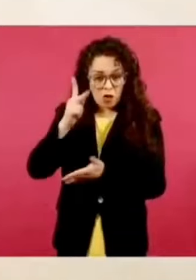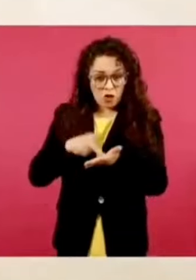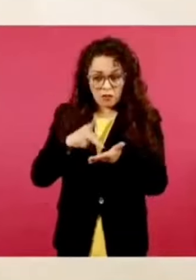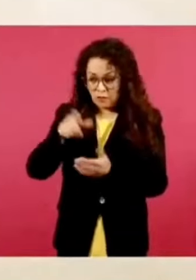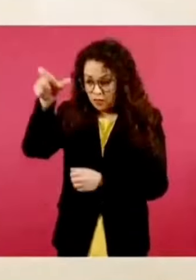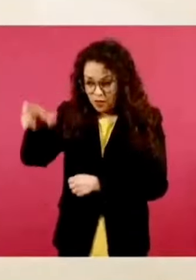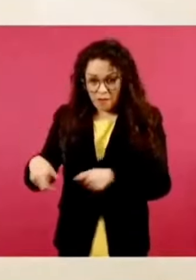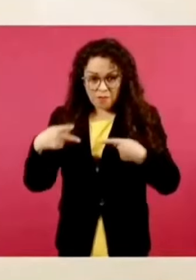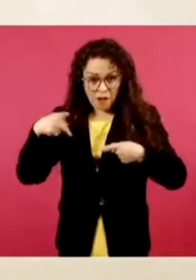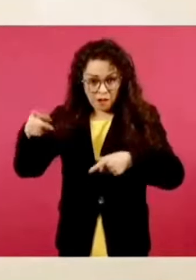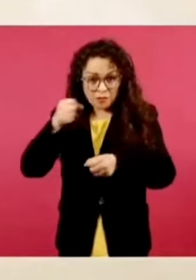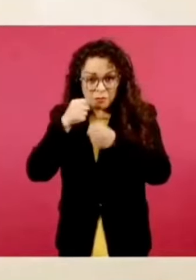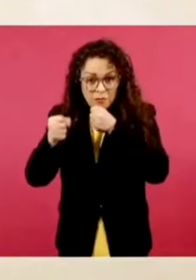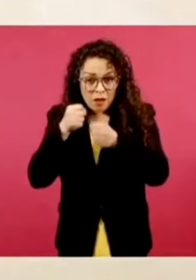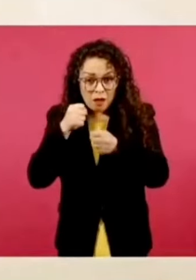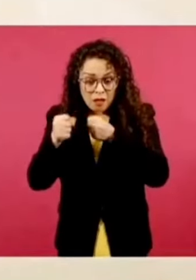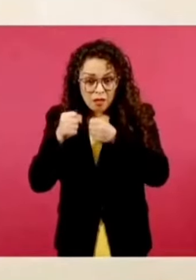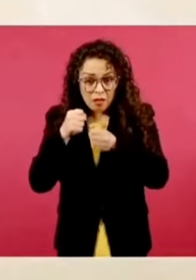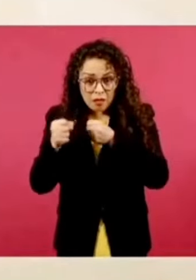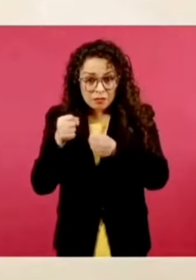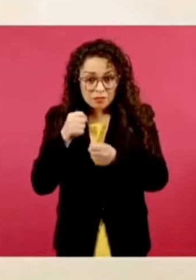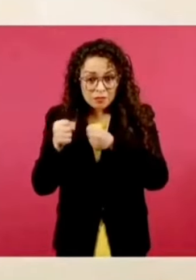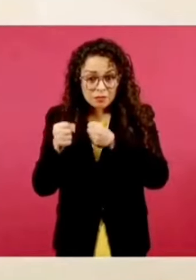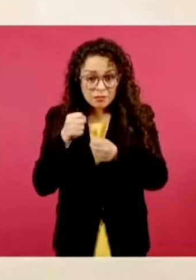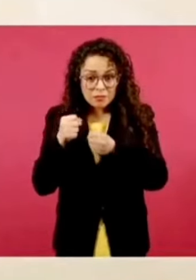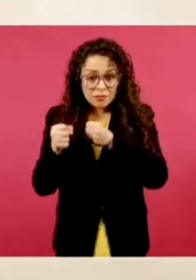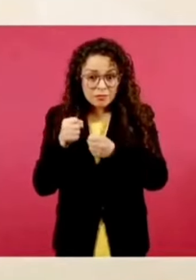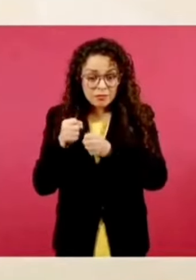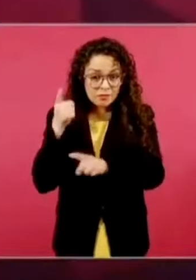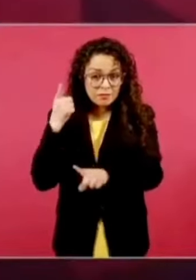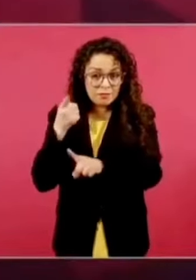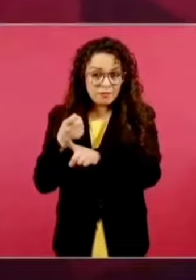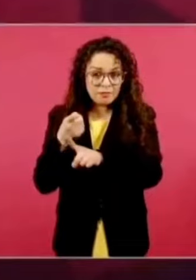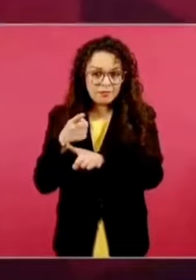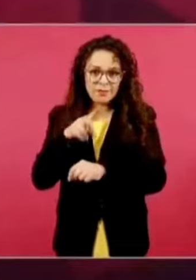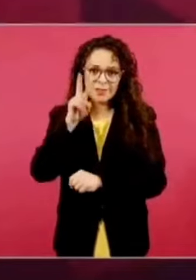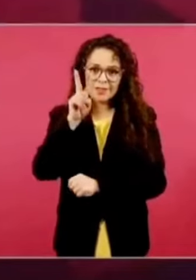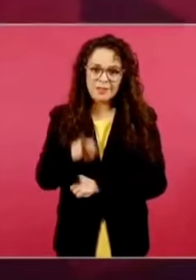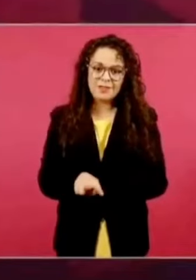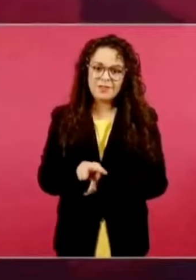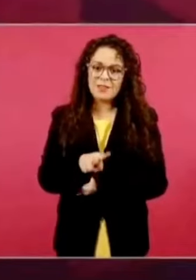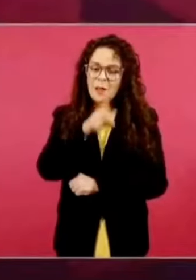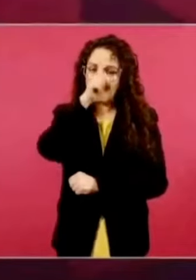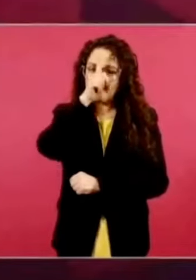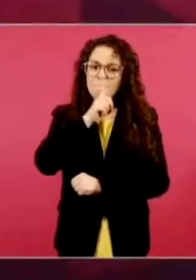es un calumniador,